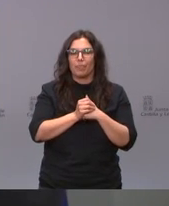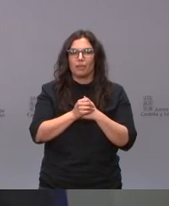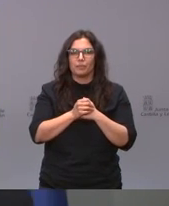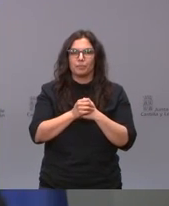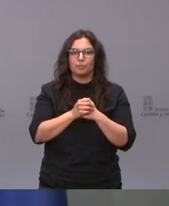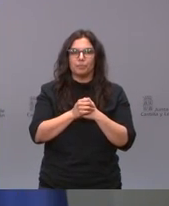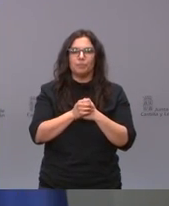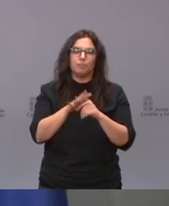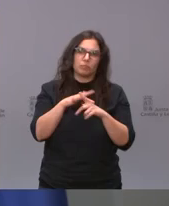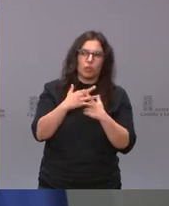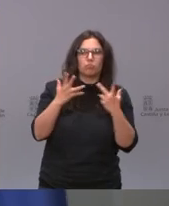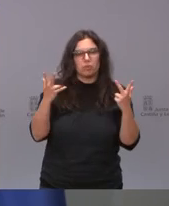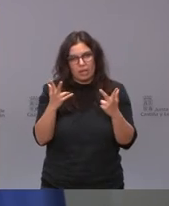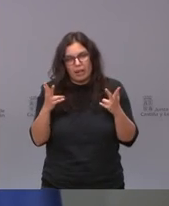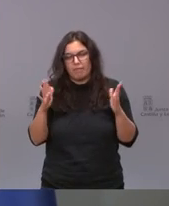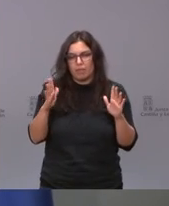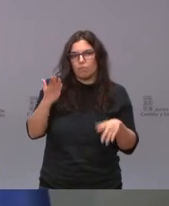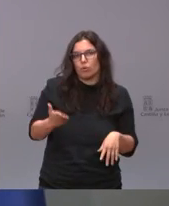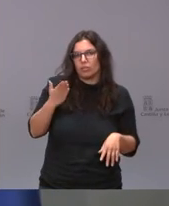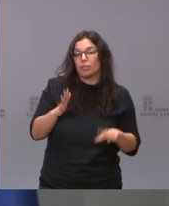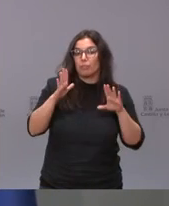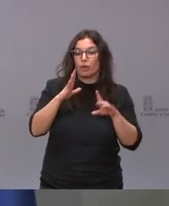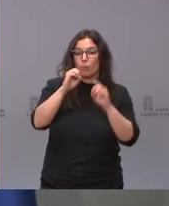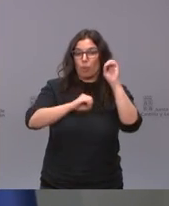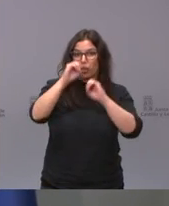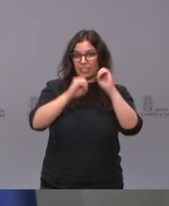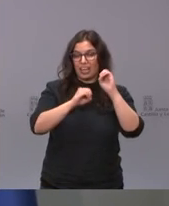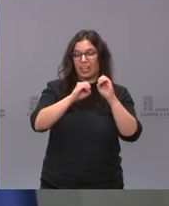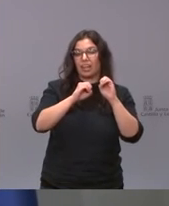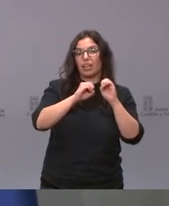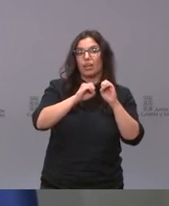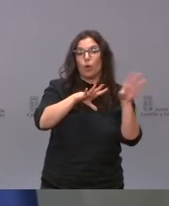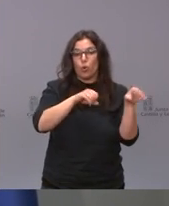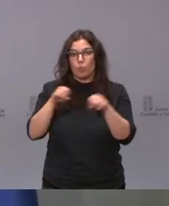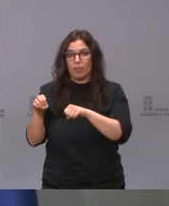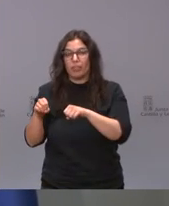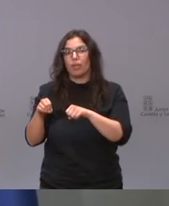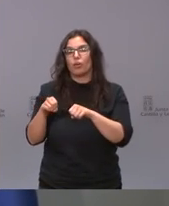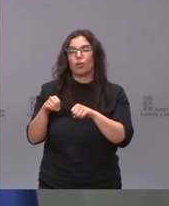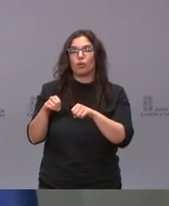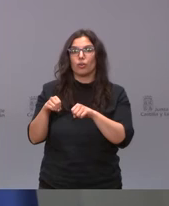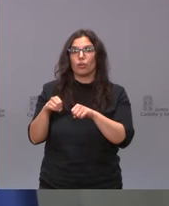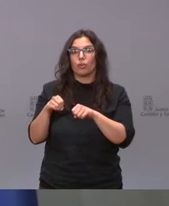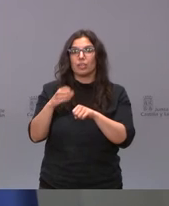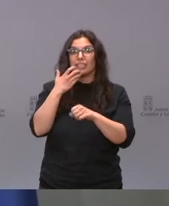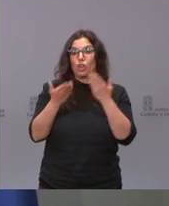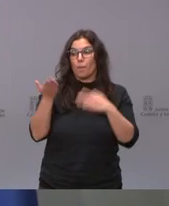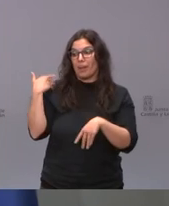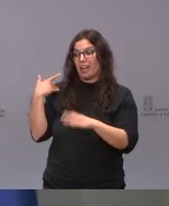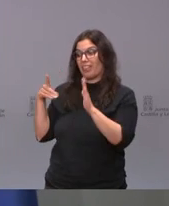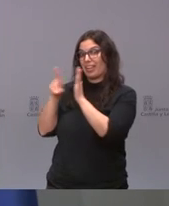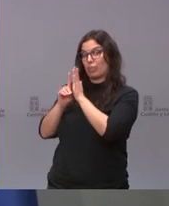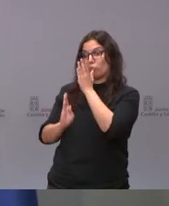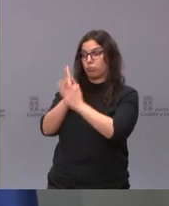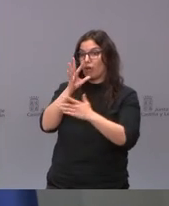grave importante pero nuestros niveles de ocupación están muy por debajo de lo que estaban en ese momento y sobre todo lo que